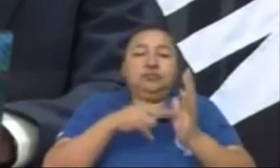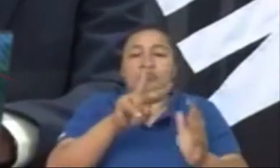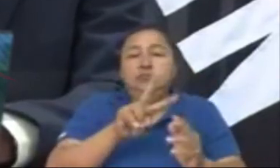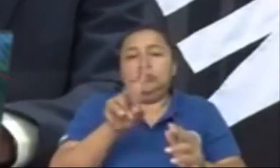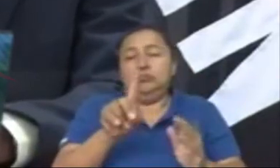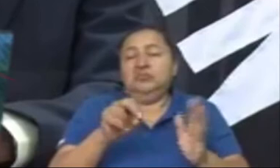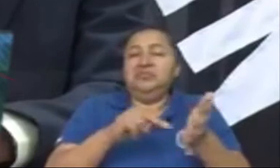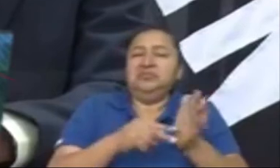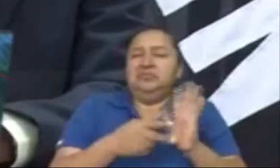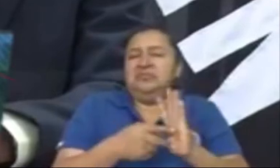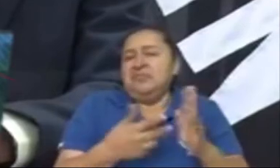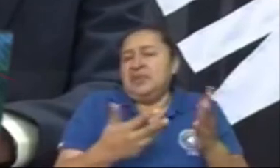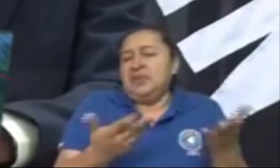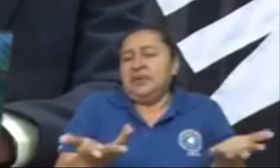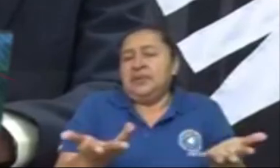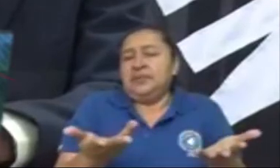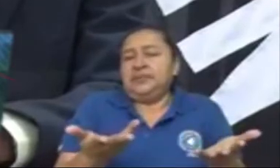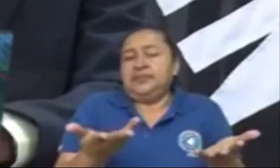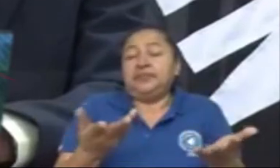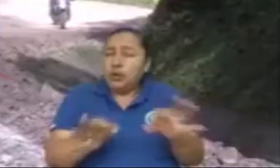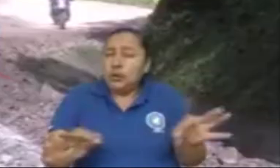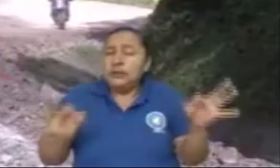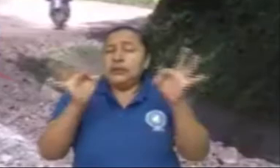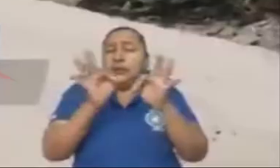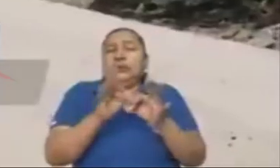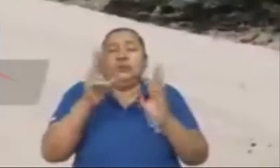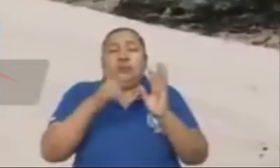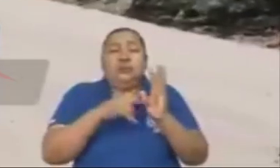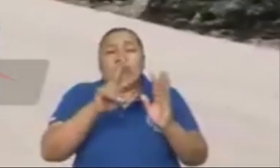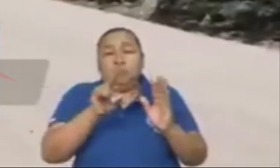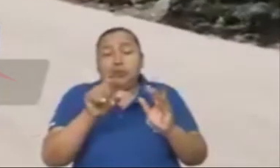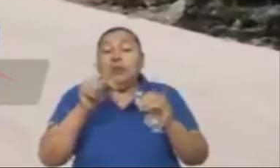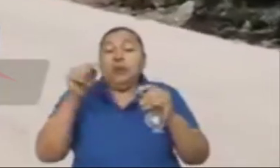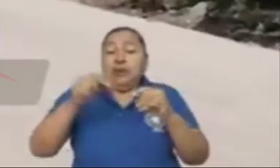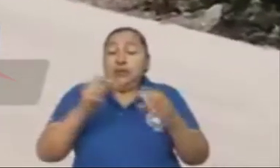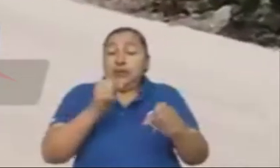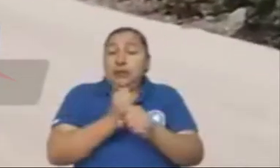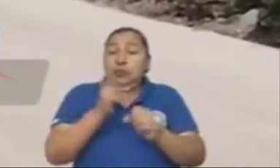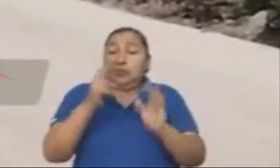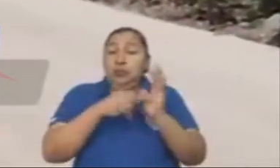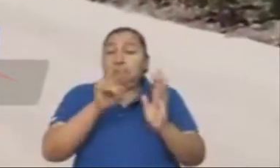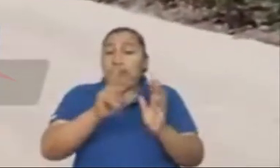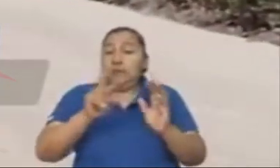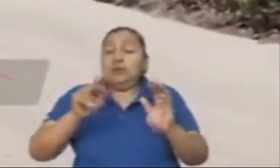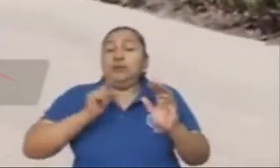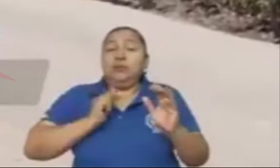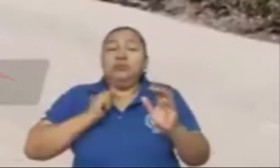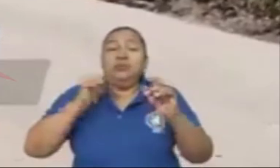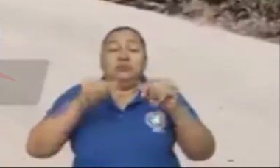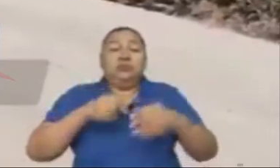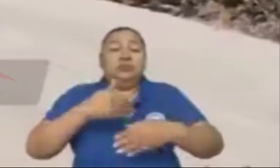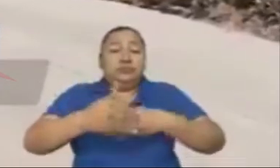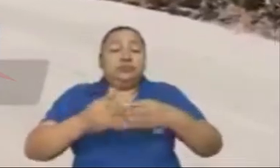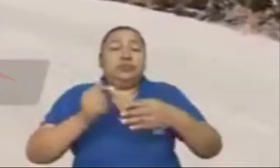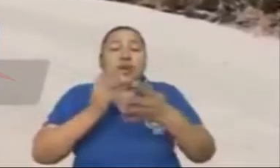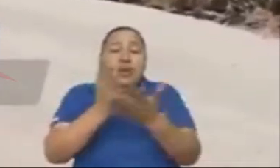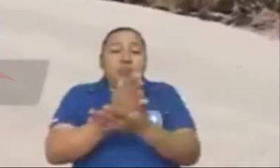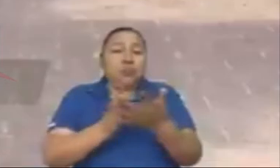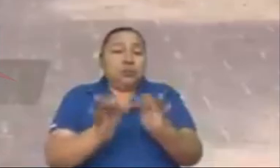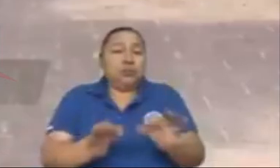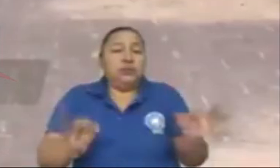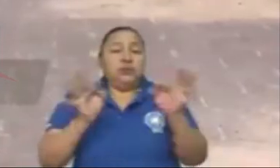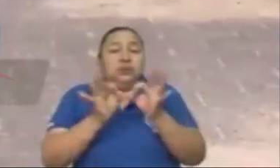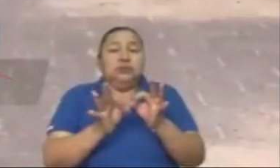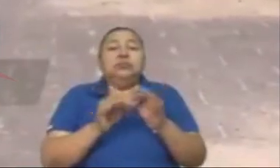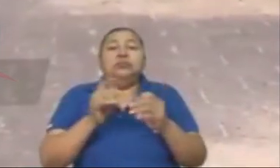estos estarán culminando al finalizar el año. Este año tenemos en marcha 19 proyectos importantes, son